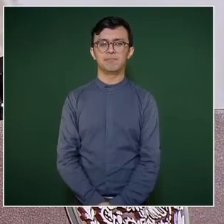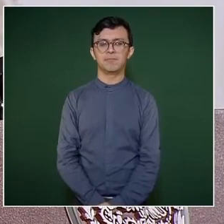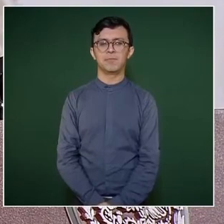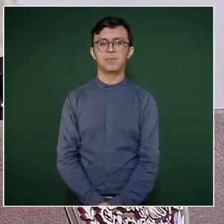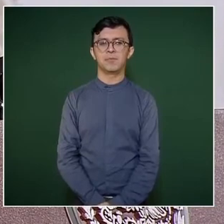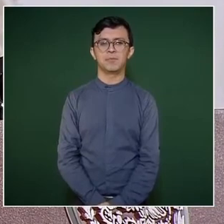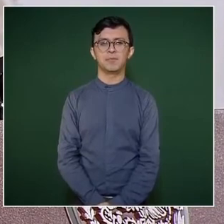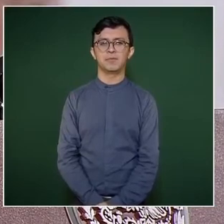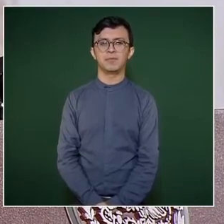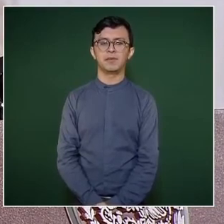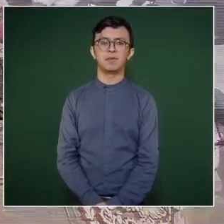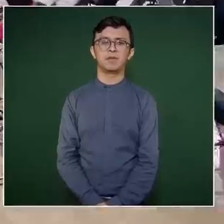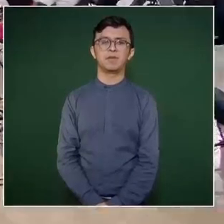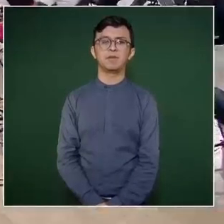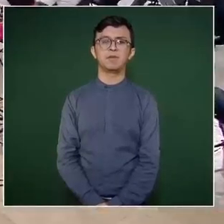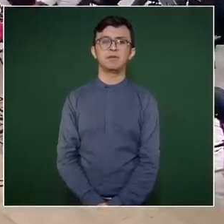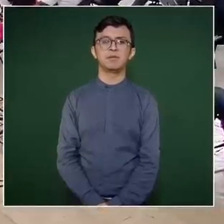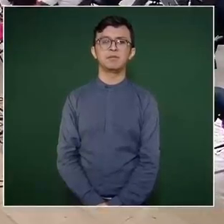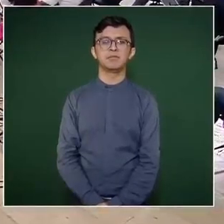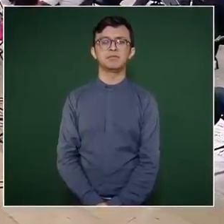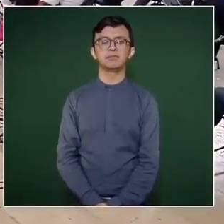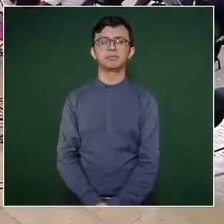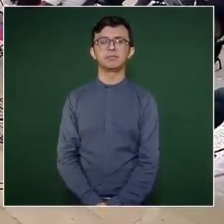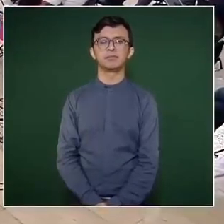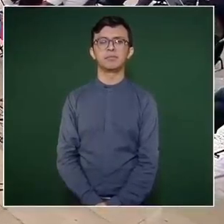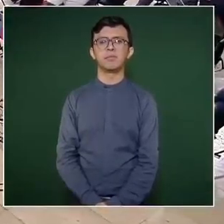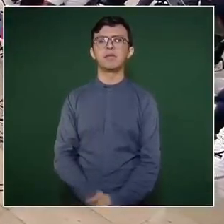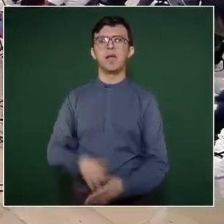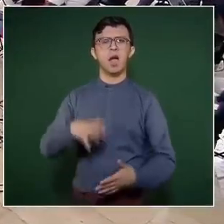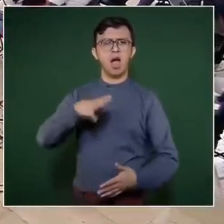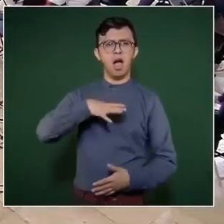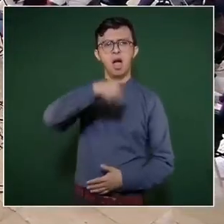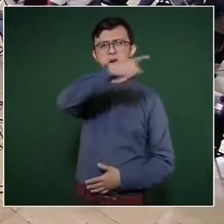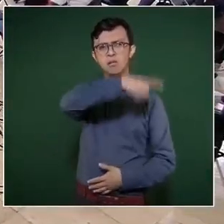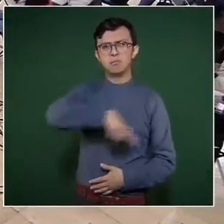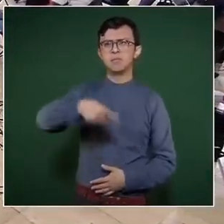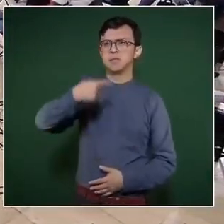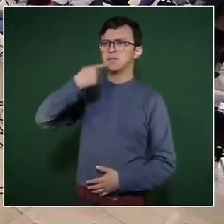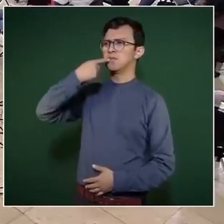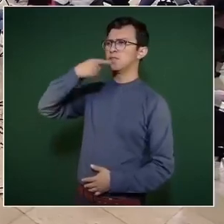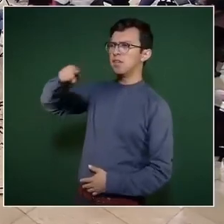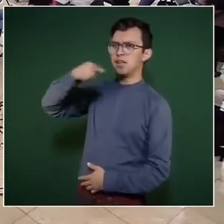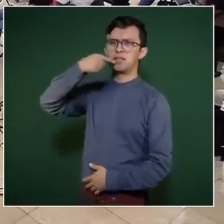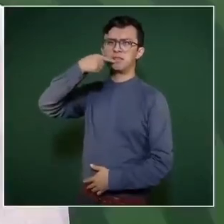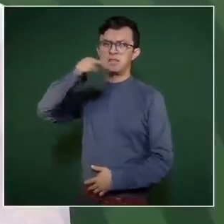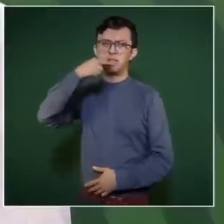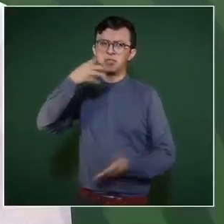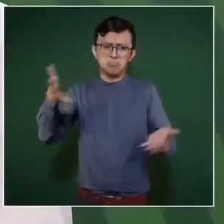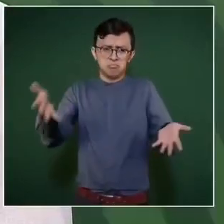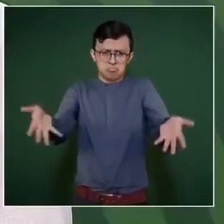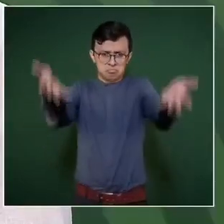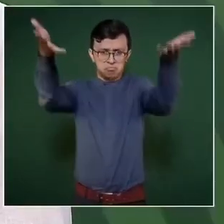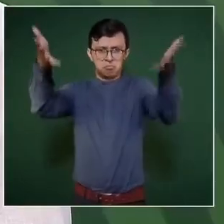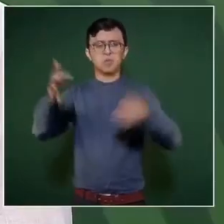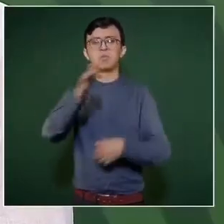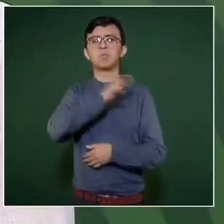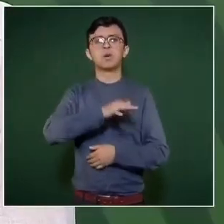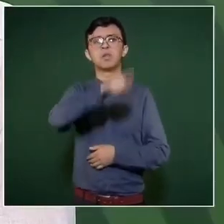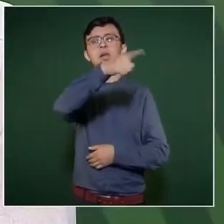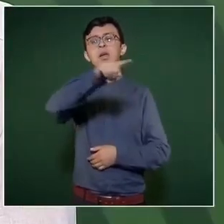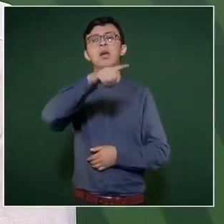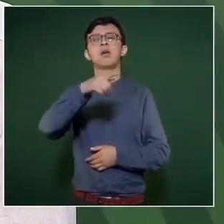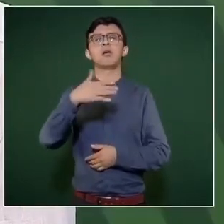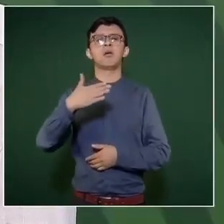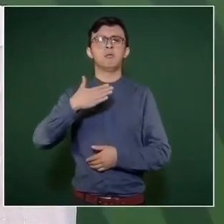entonces adelante con todas las denuncias y que la fiscalía